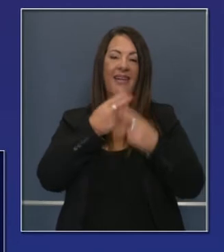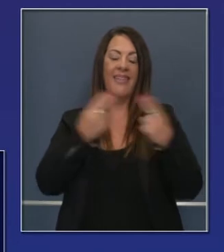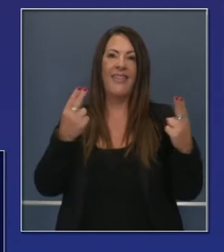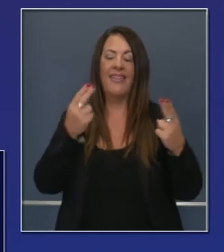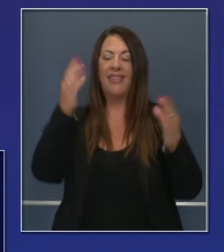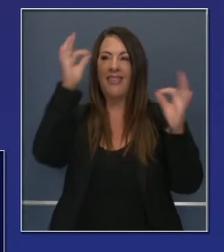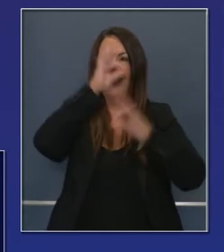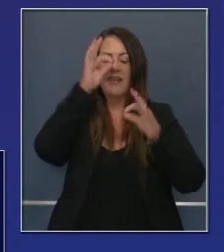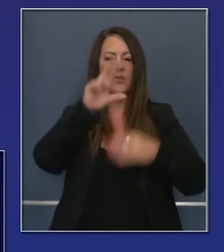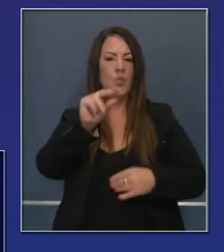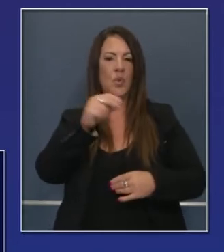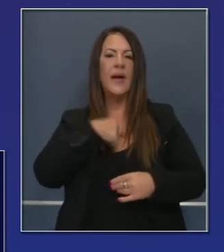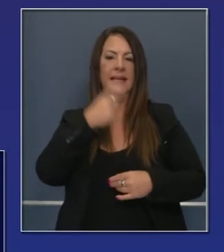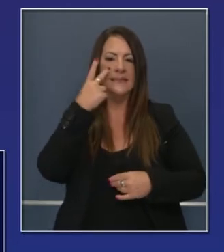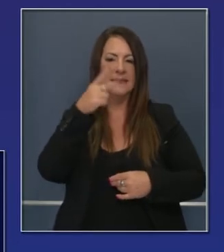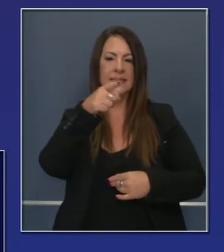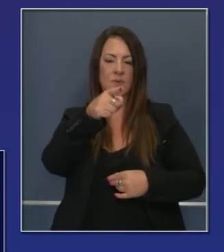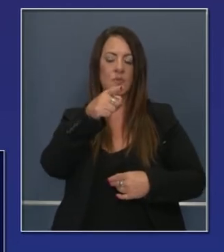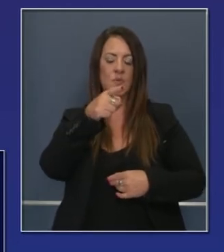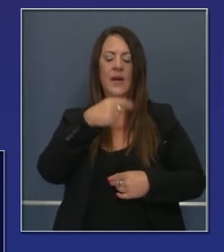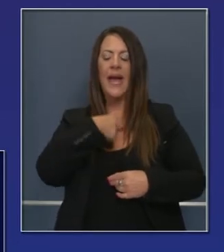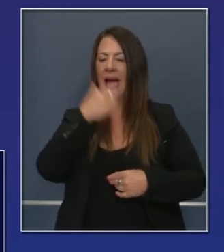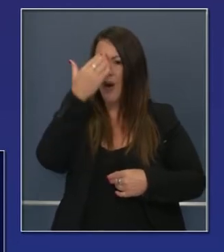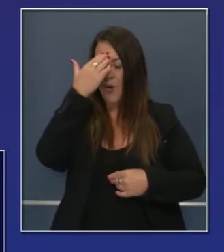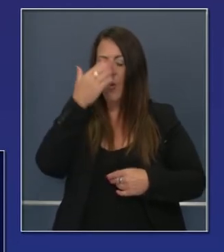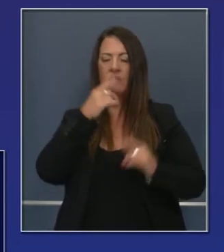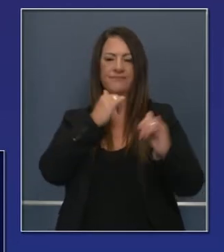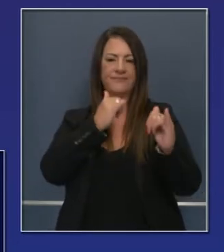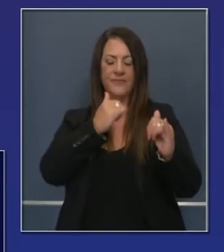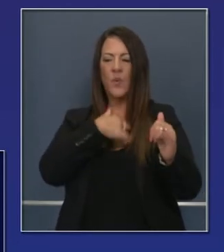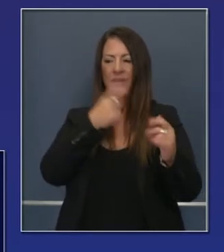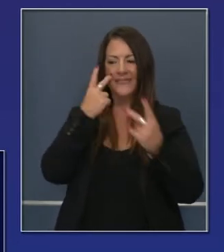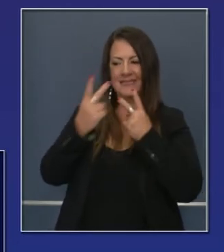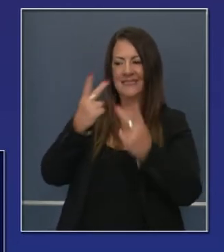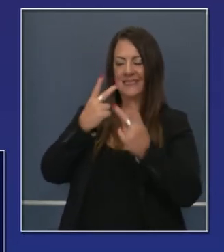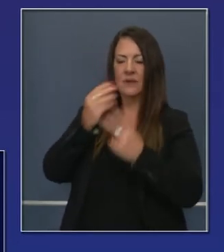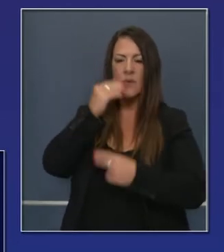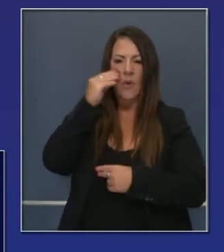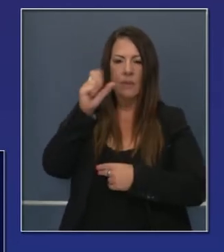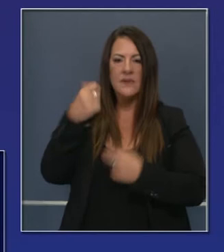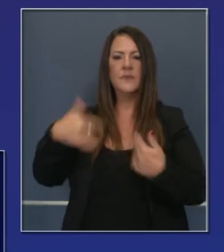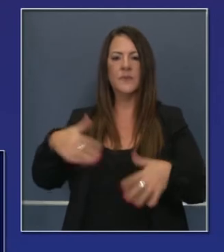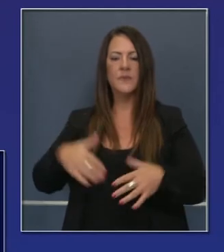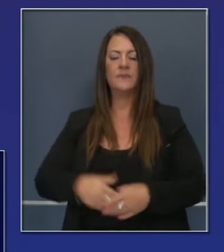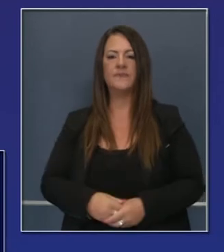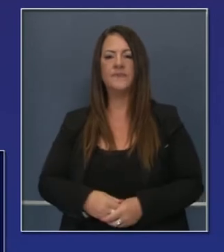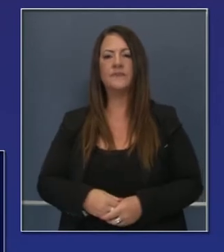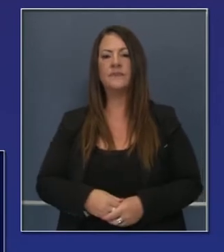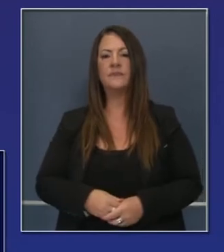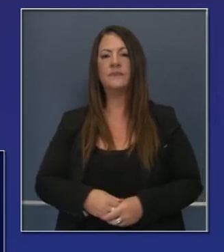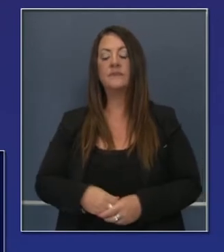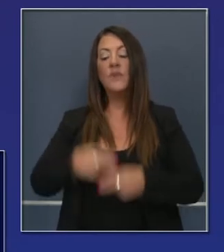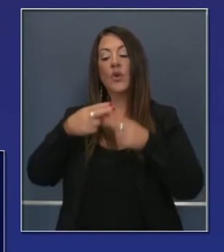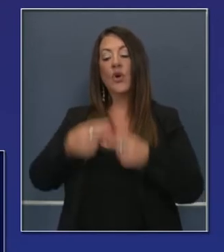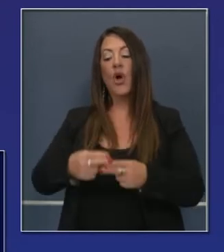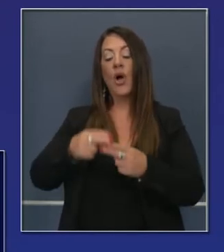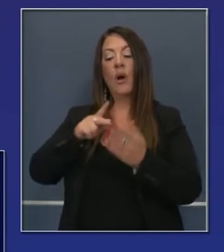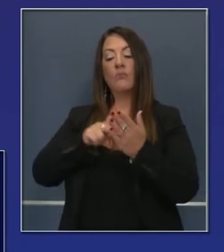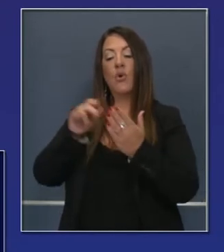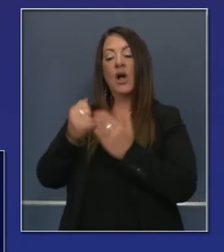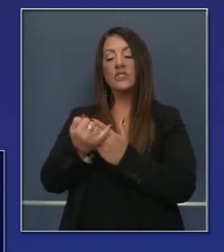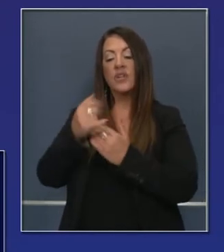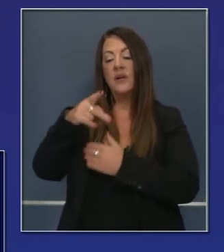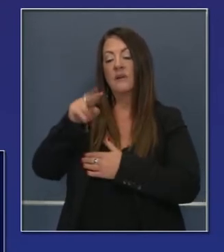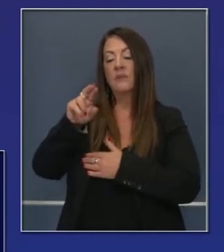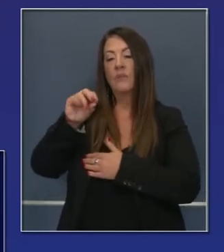yo veo lo que ven ustedes. Les aseguro que estamos solamente empezando con estos esfuerzos. Está un